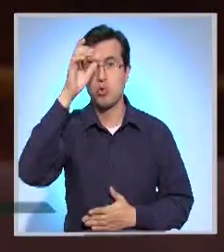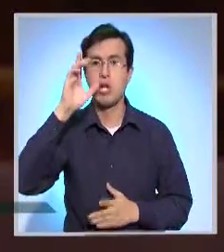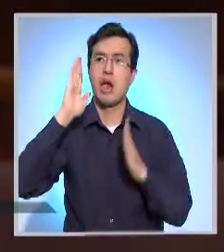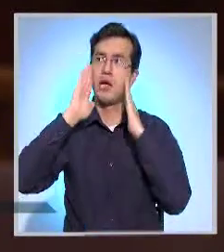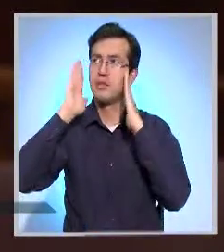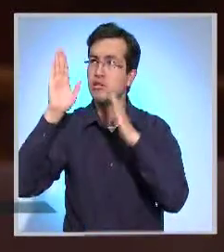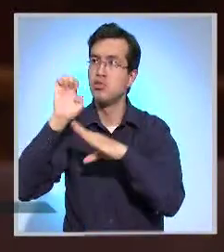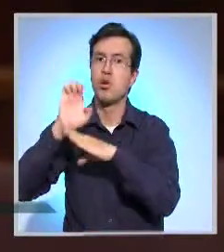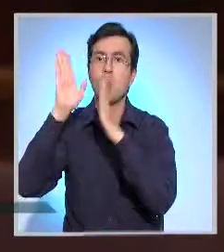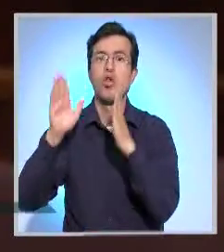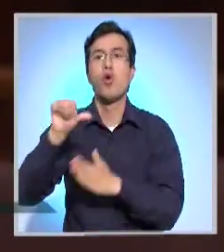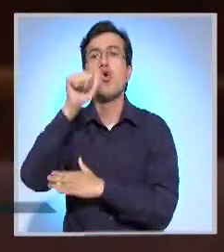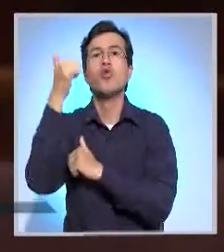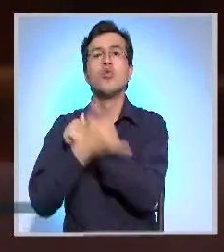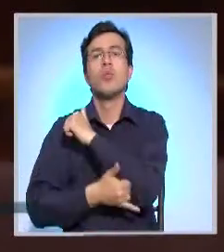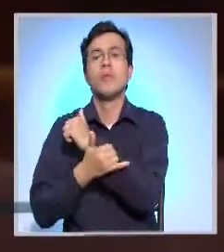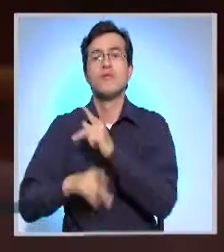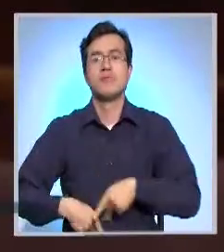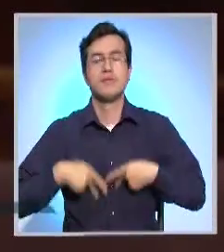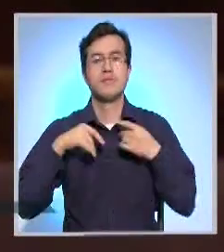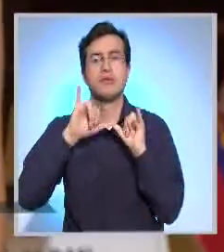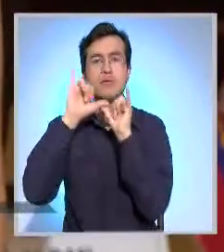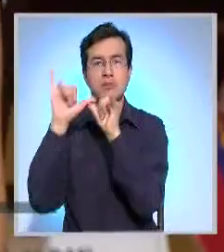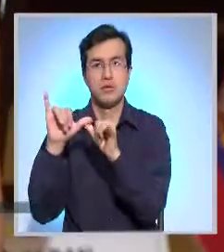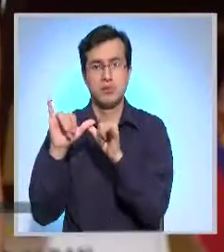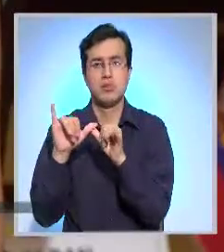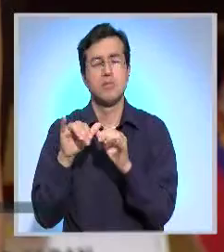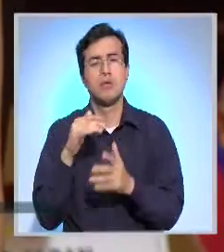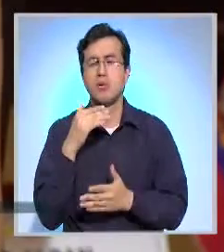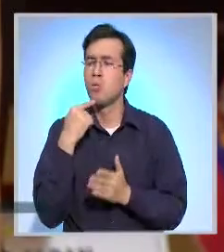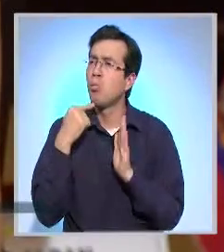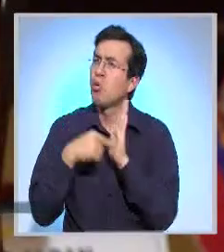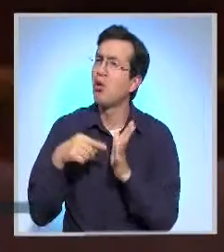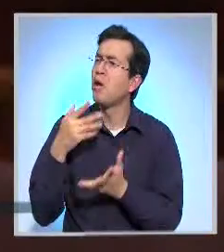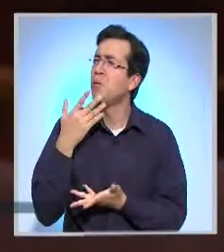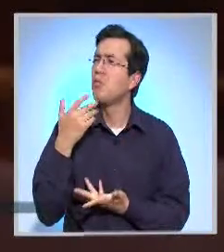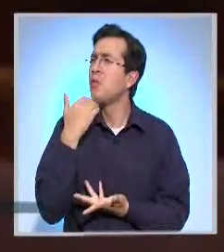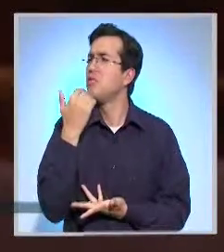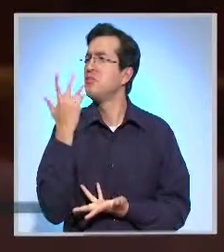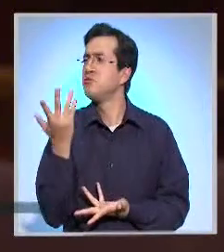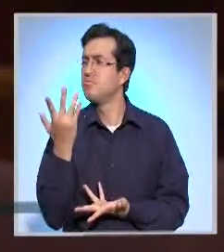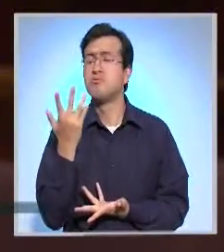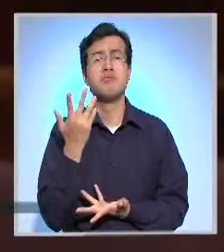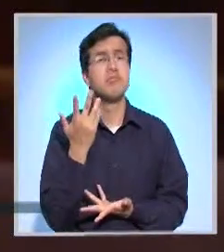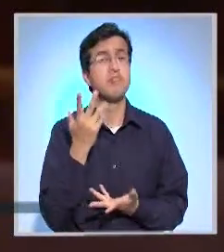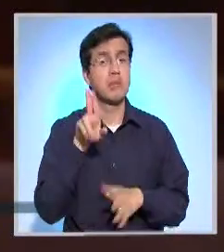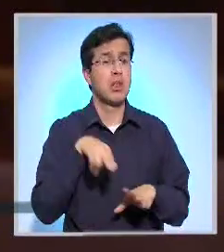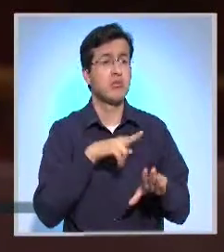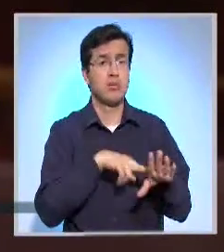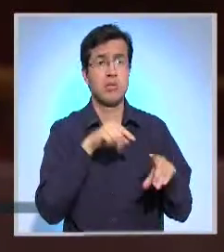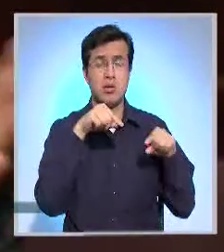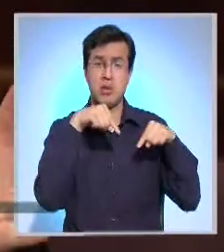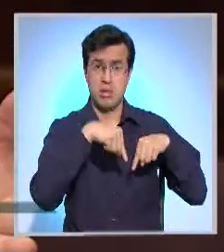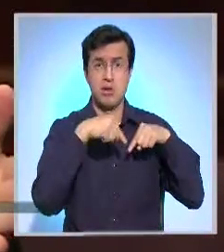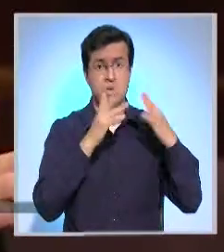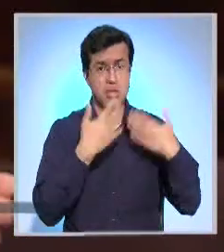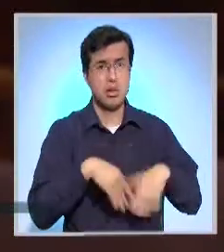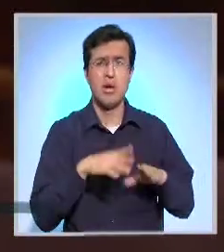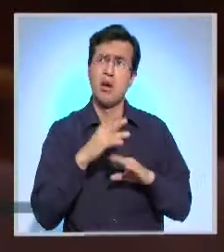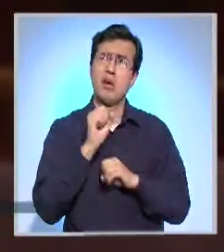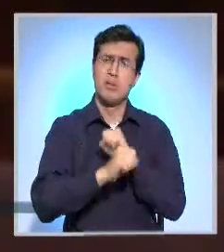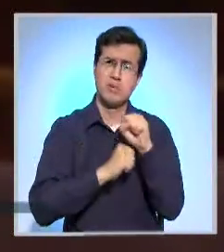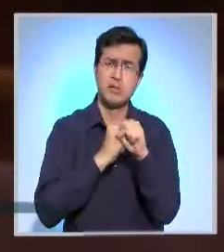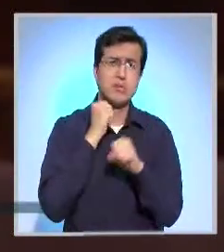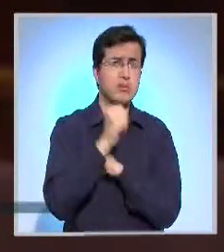Para los migrantes en este caso, claro. Efectivamente. ¿Pero un poco para tener referencia? Bueno, en realidad a nivel nacional sabemos que se realizan ya durante